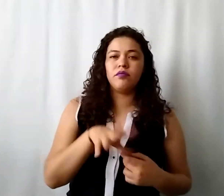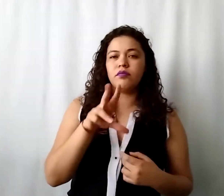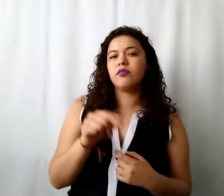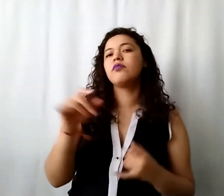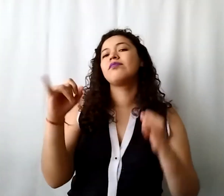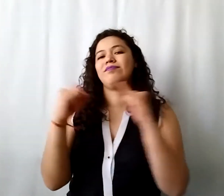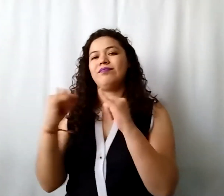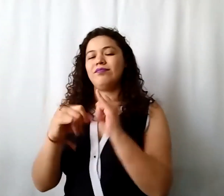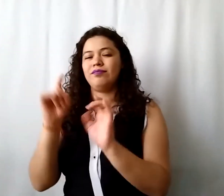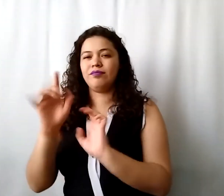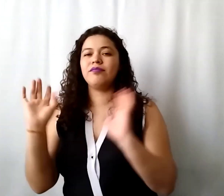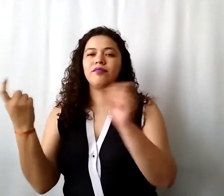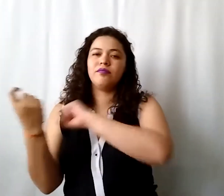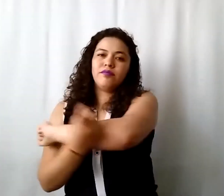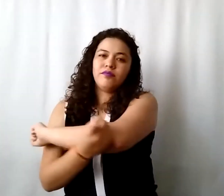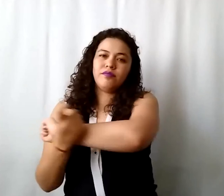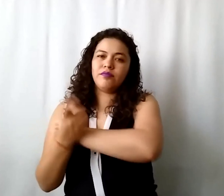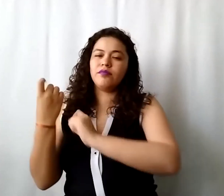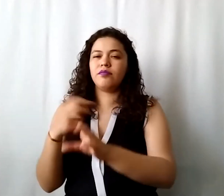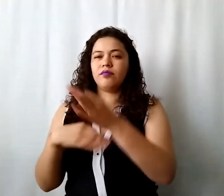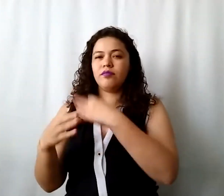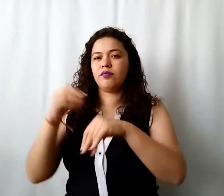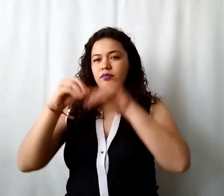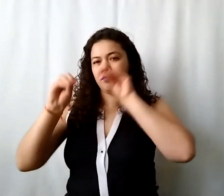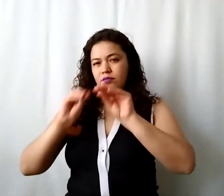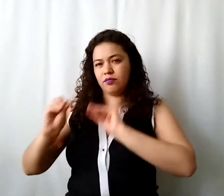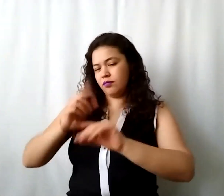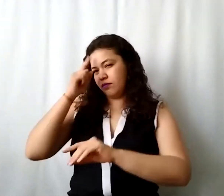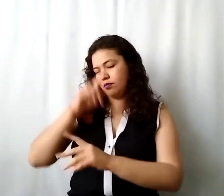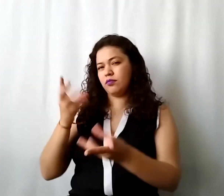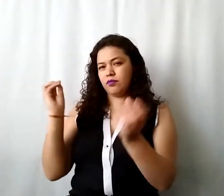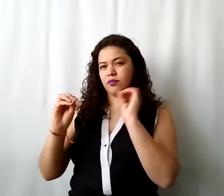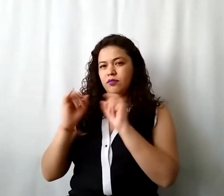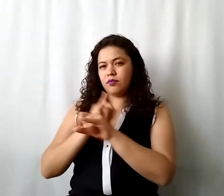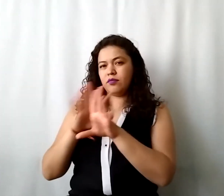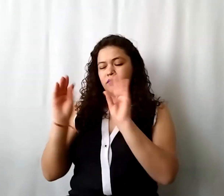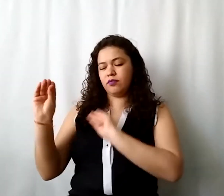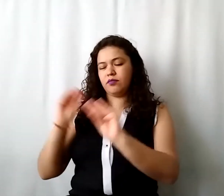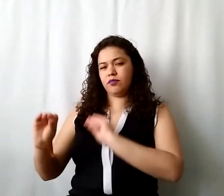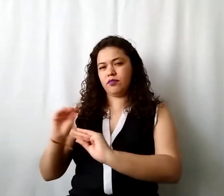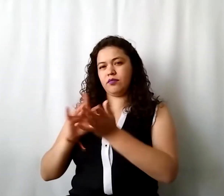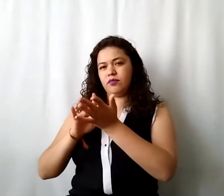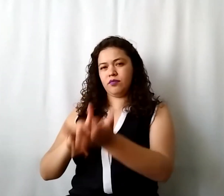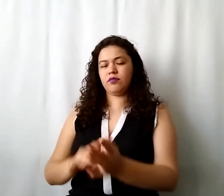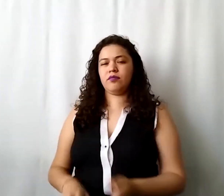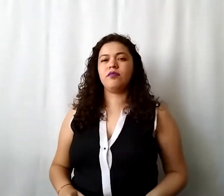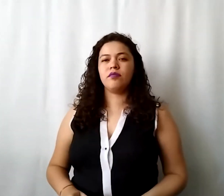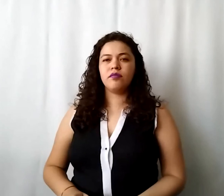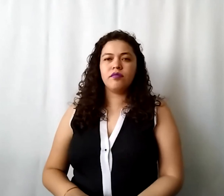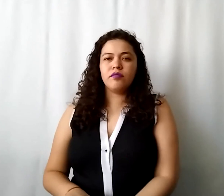y en automático nos va a ahorrojar todos los criterios para hacer el vaciado de apoyos económicos a instituciones